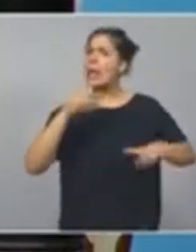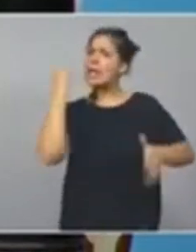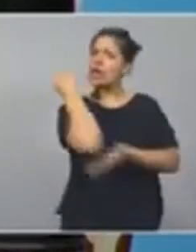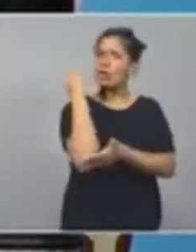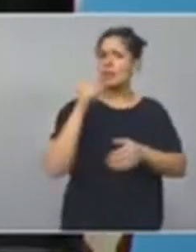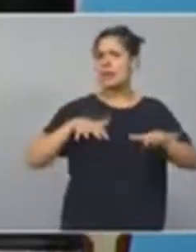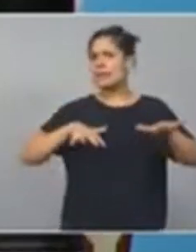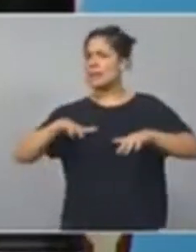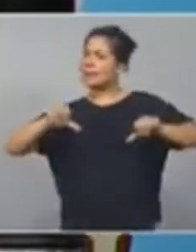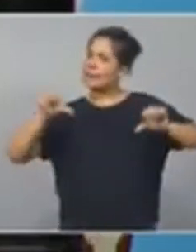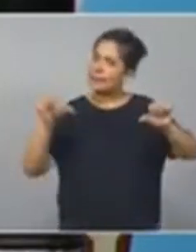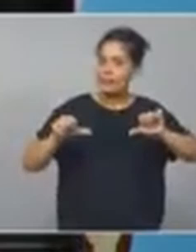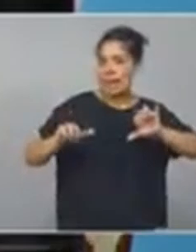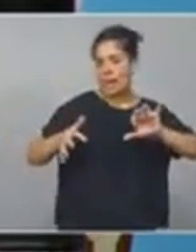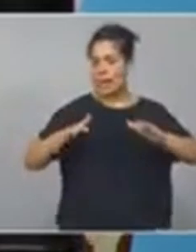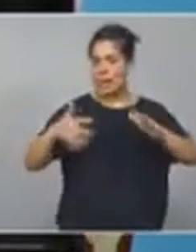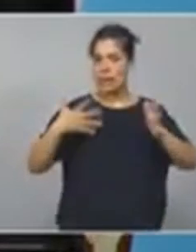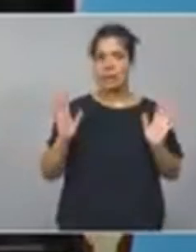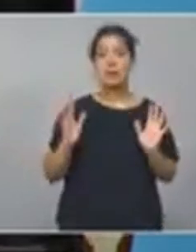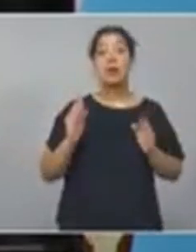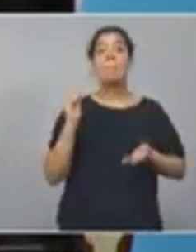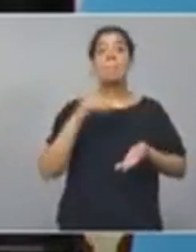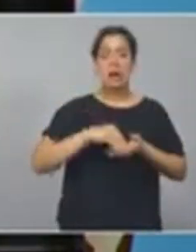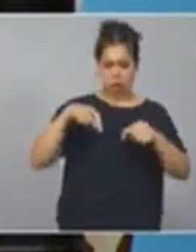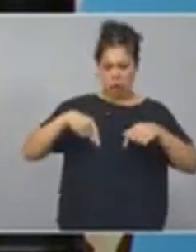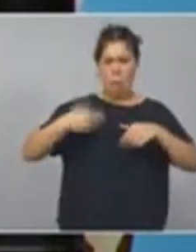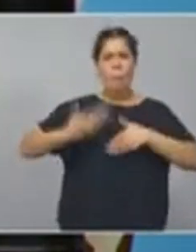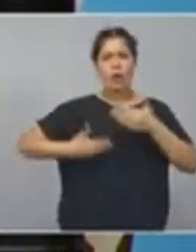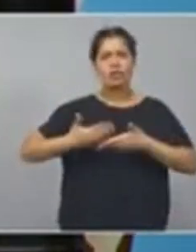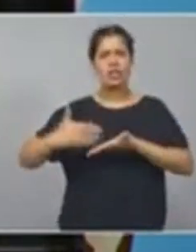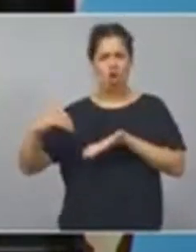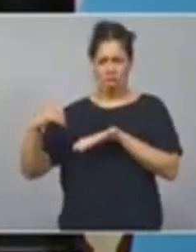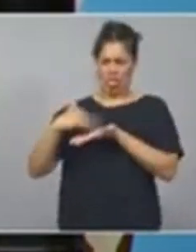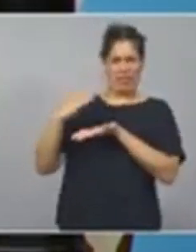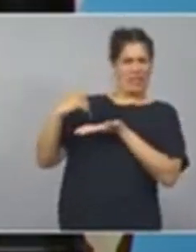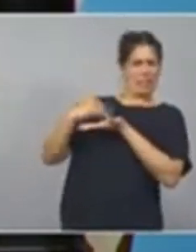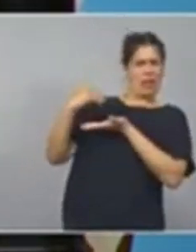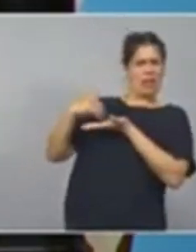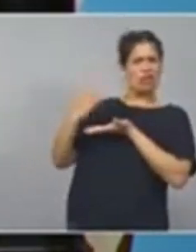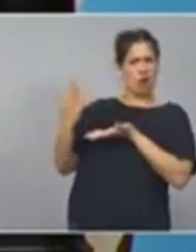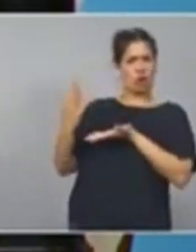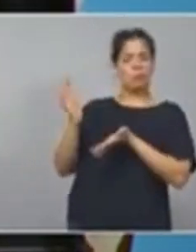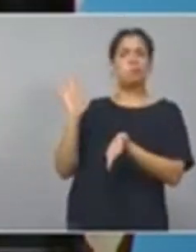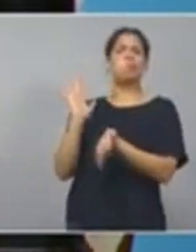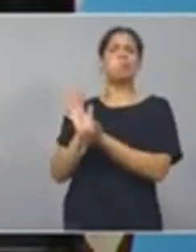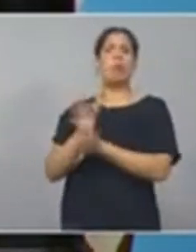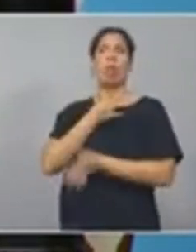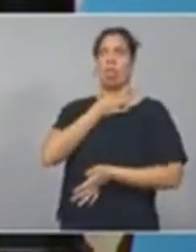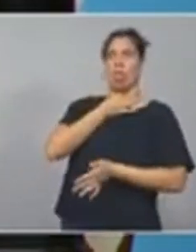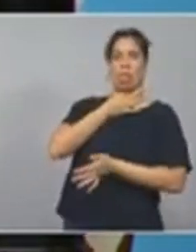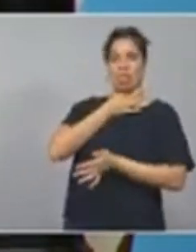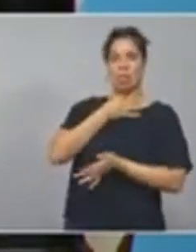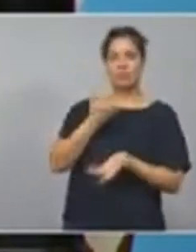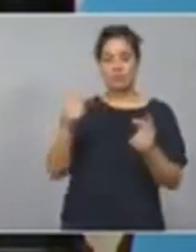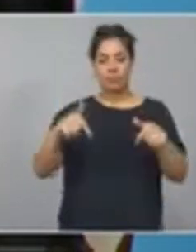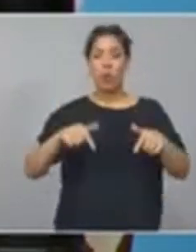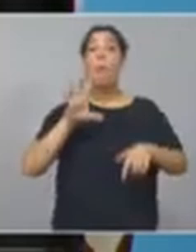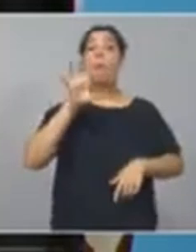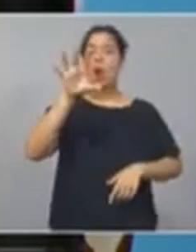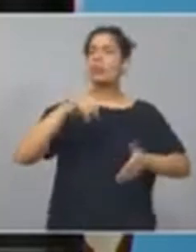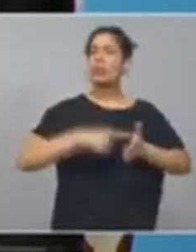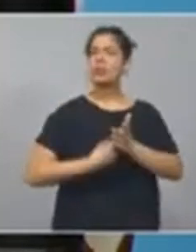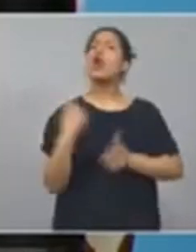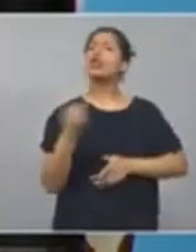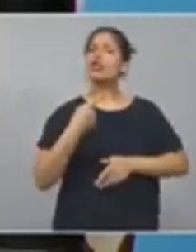a un proceso de discriminación e intento de asfixia. Pero la provincia de Buenos Aires cumple el compromiso